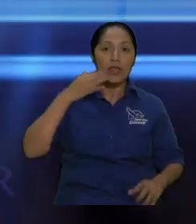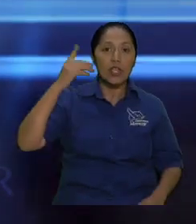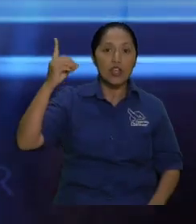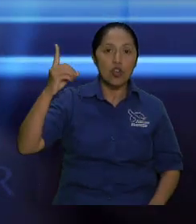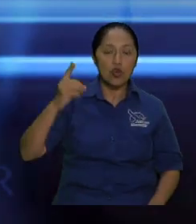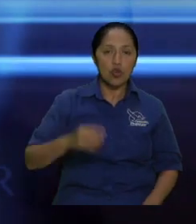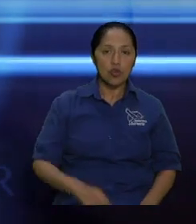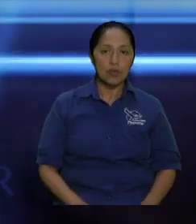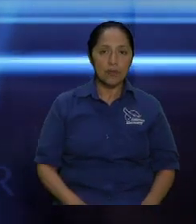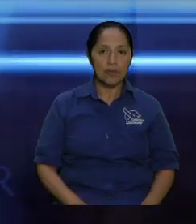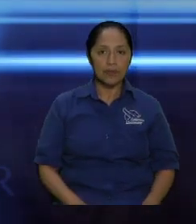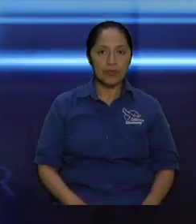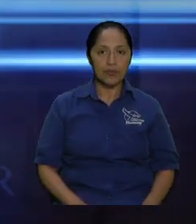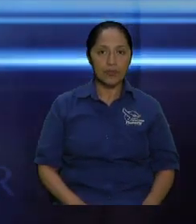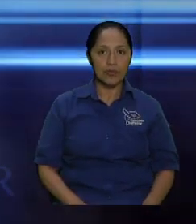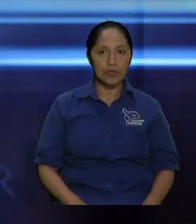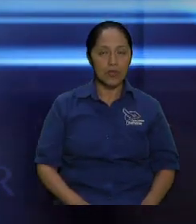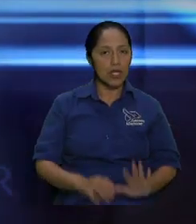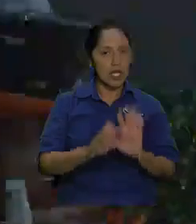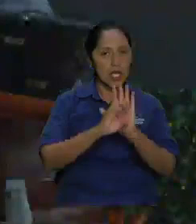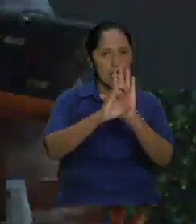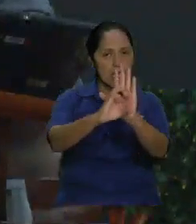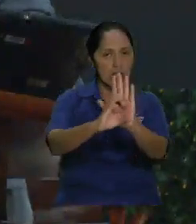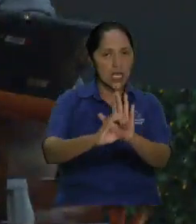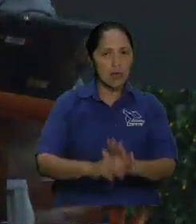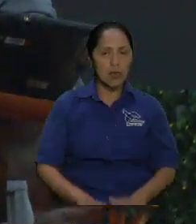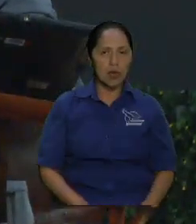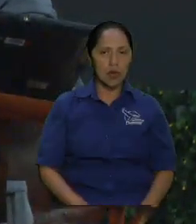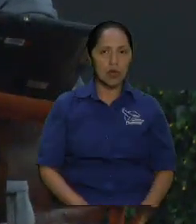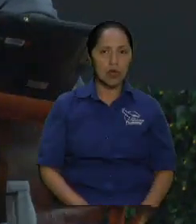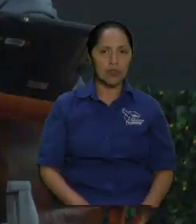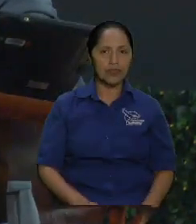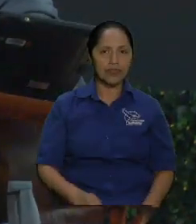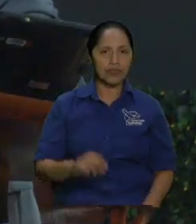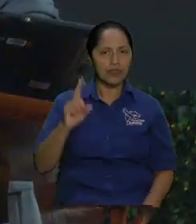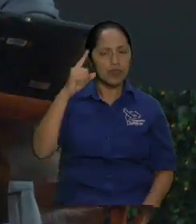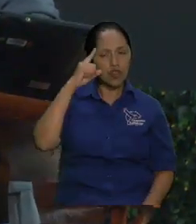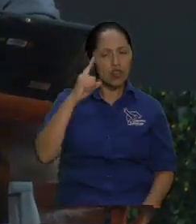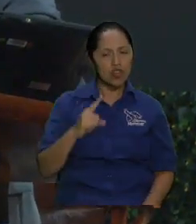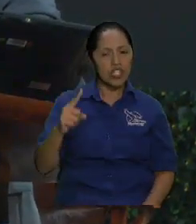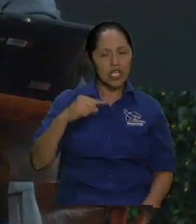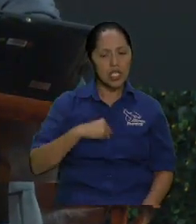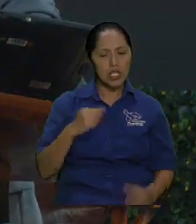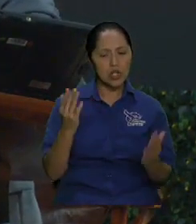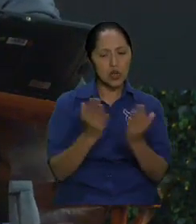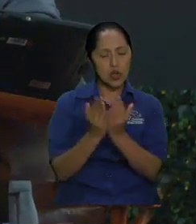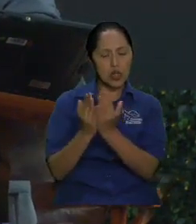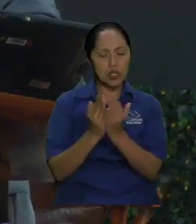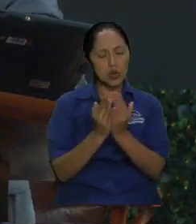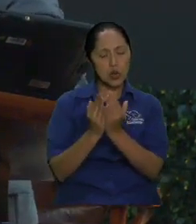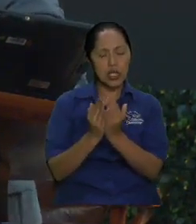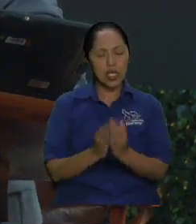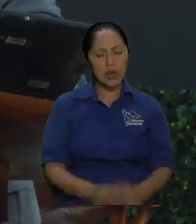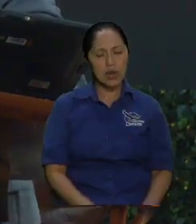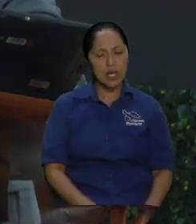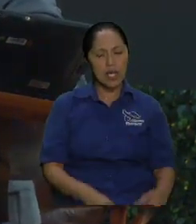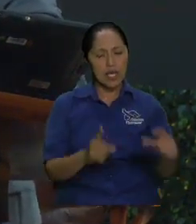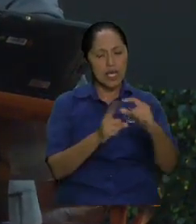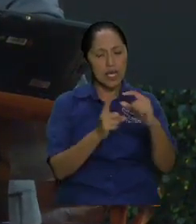con la puerta abierta de mi oficina y alguien se acercó y me dijo hermano ahora que no está haciendo nada